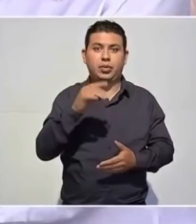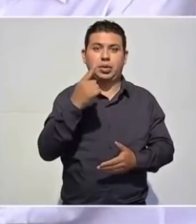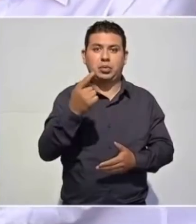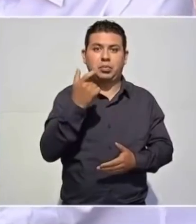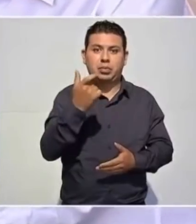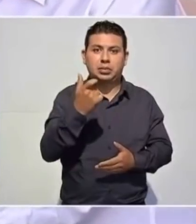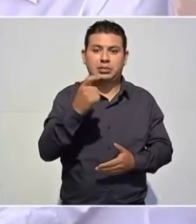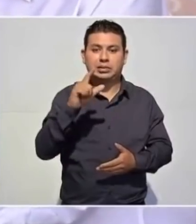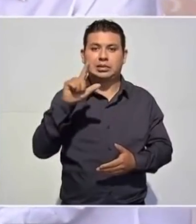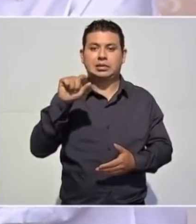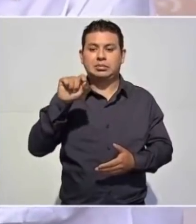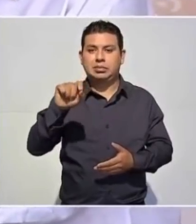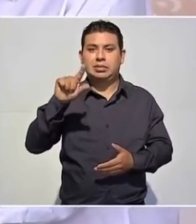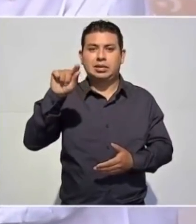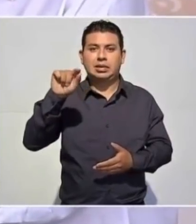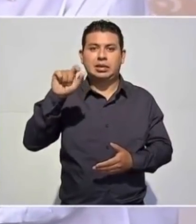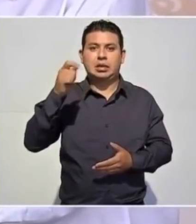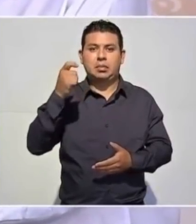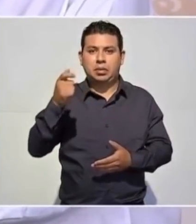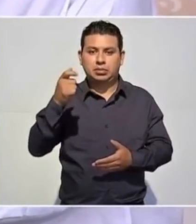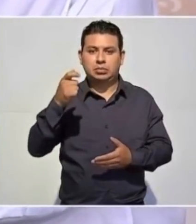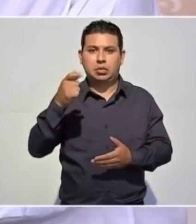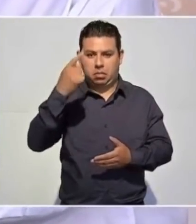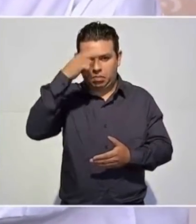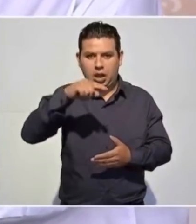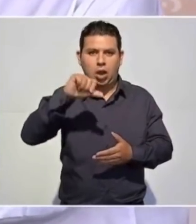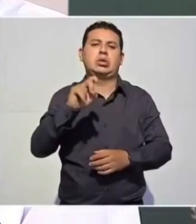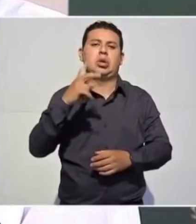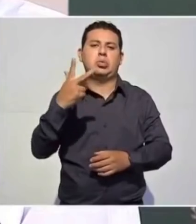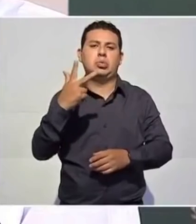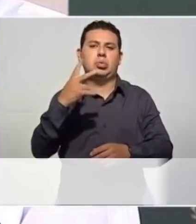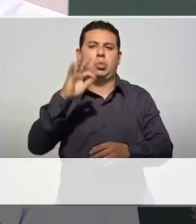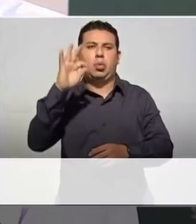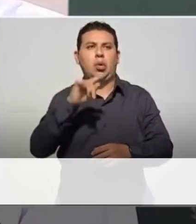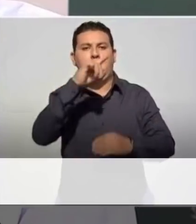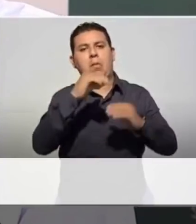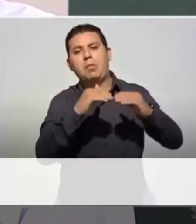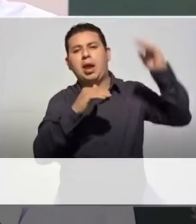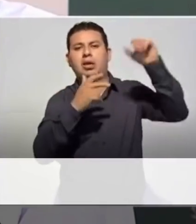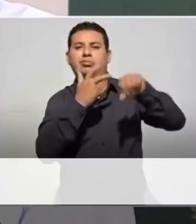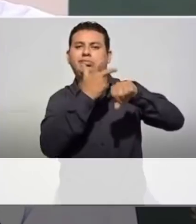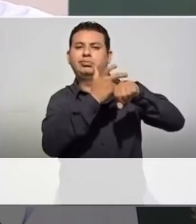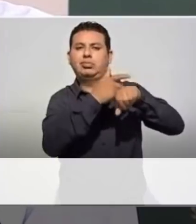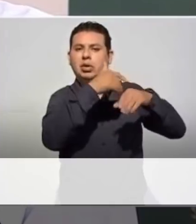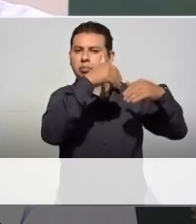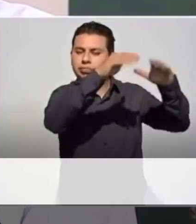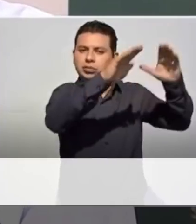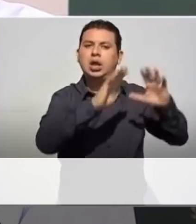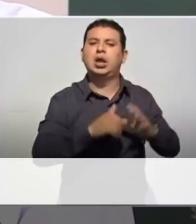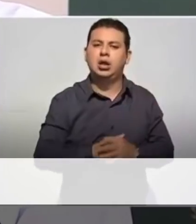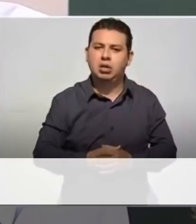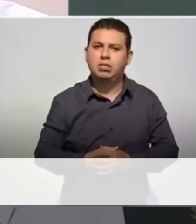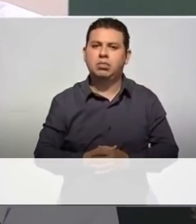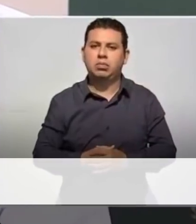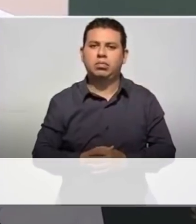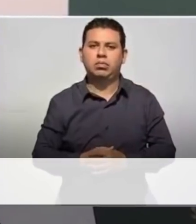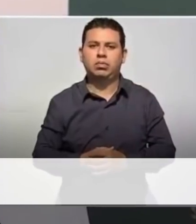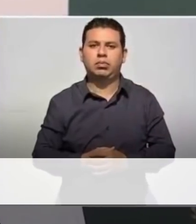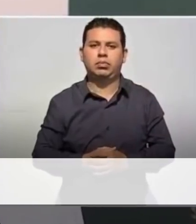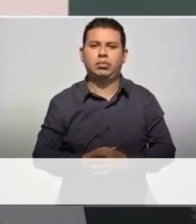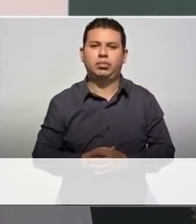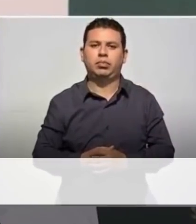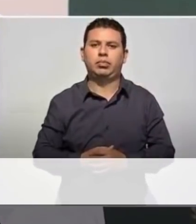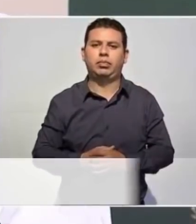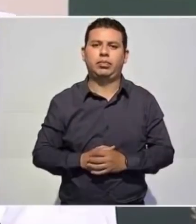70 centavos del salario mínimo. Se argumenta por parte